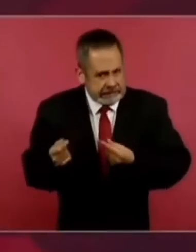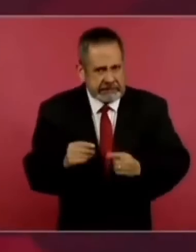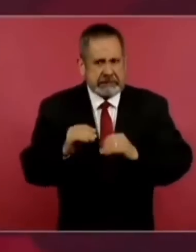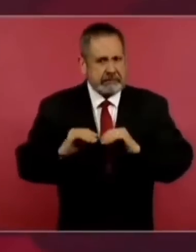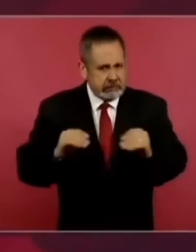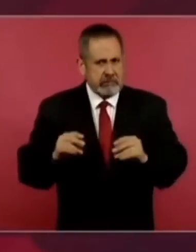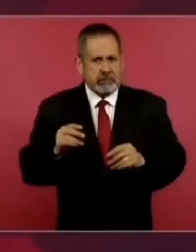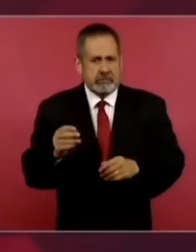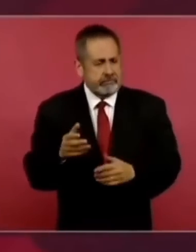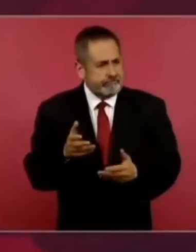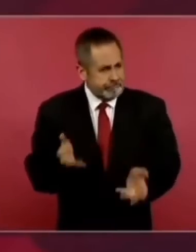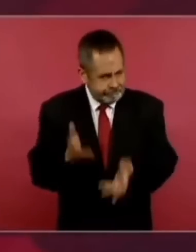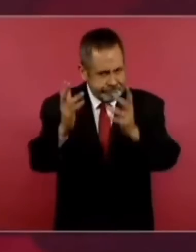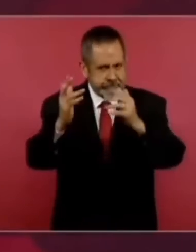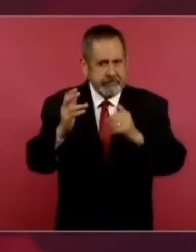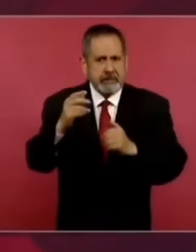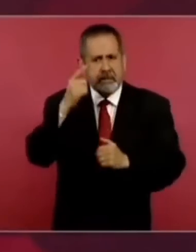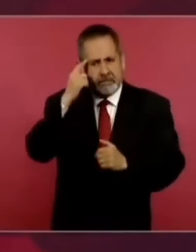una zarandeada,